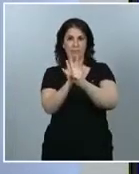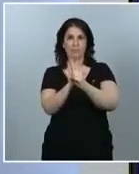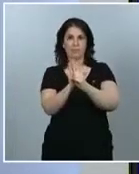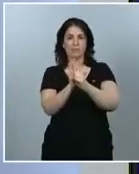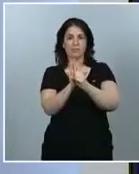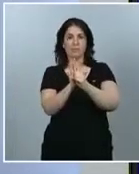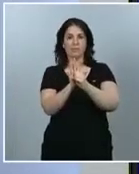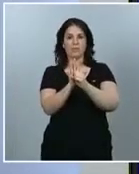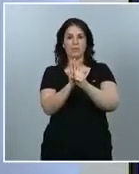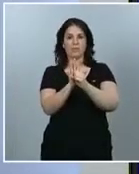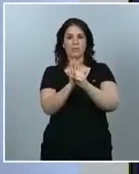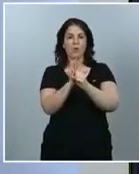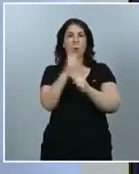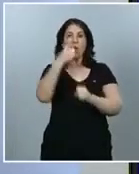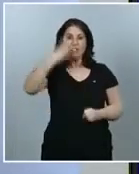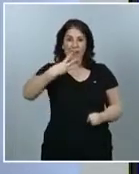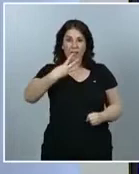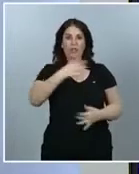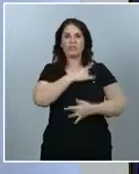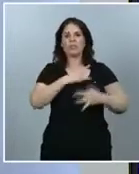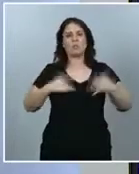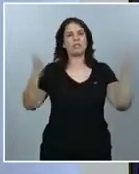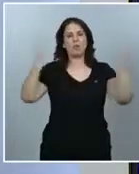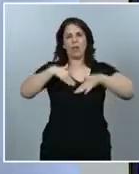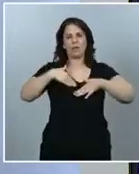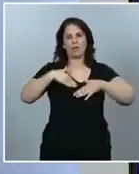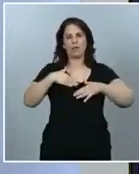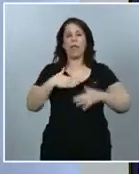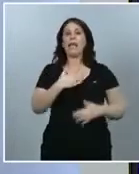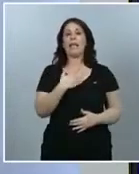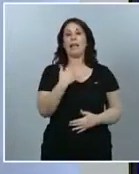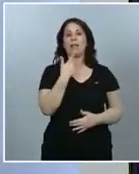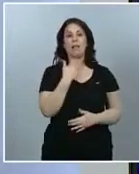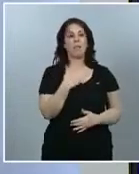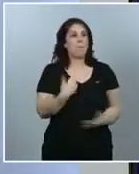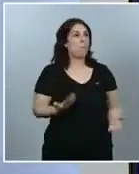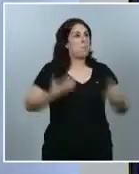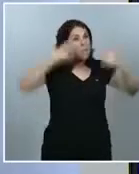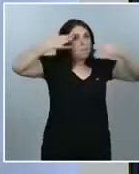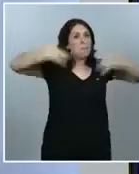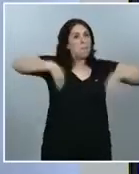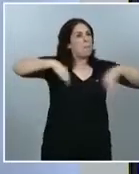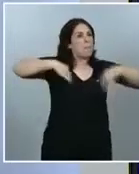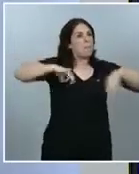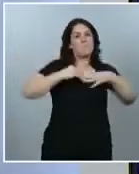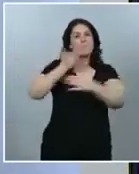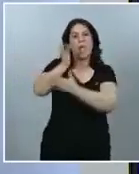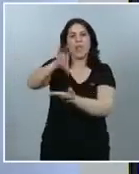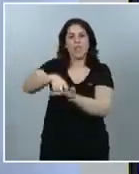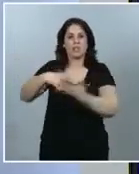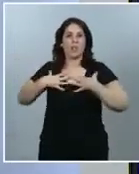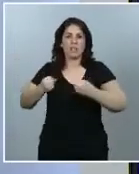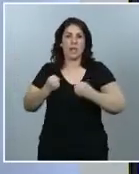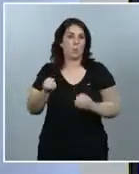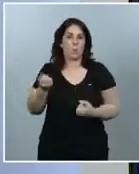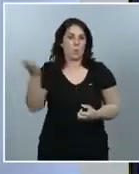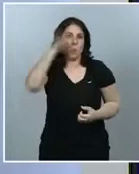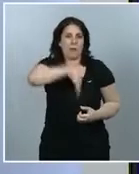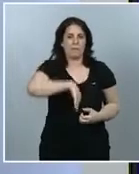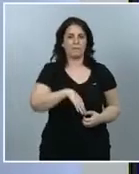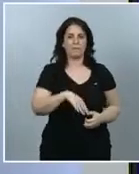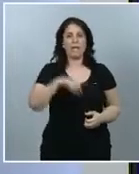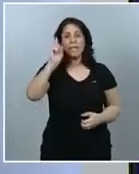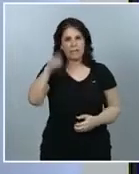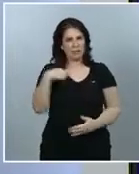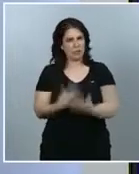y, por tanto, no acudirían a ser diagnosticados al servicio de salud. También hemos comprobado que